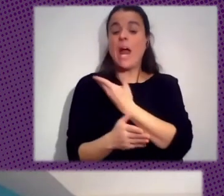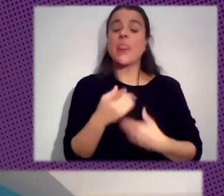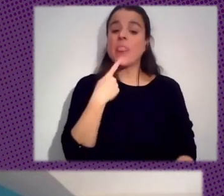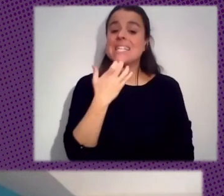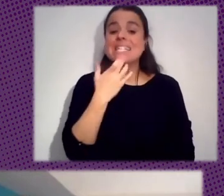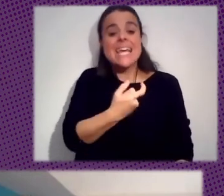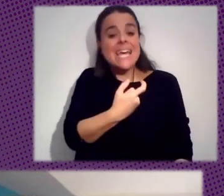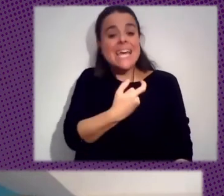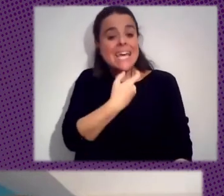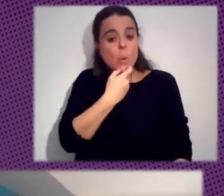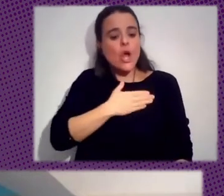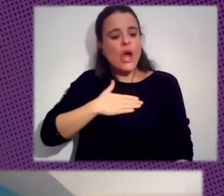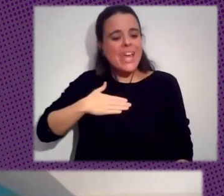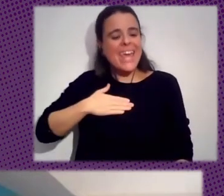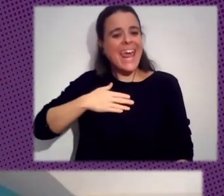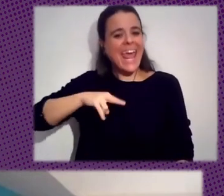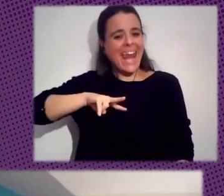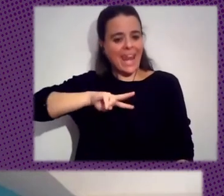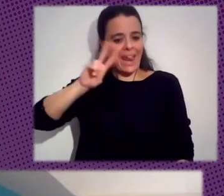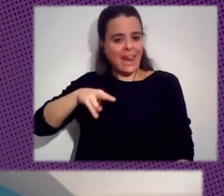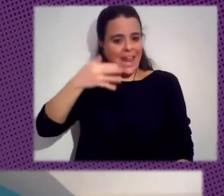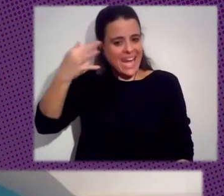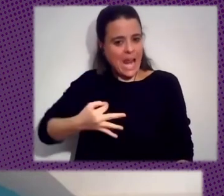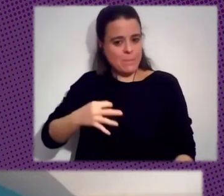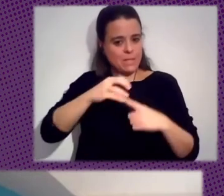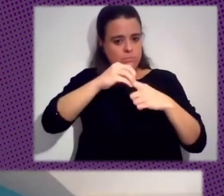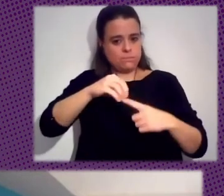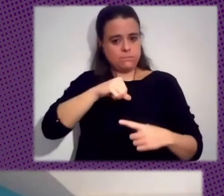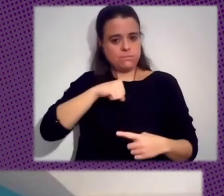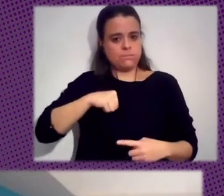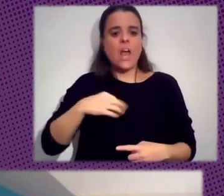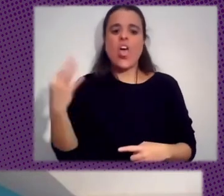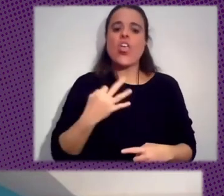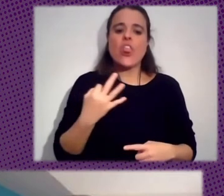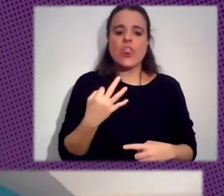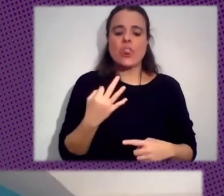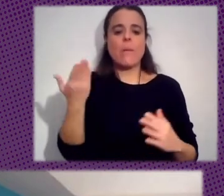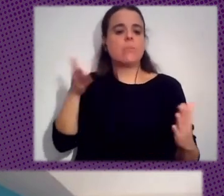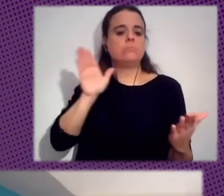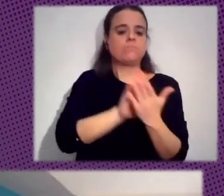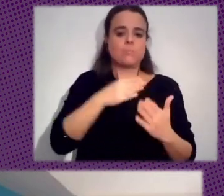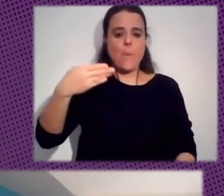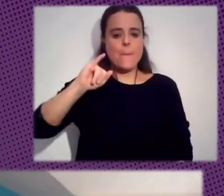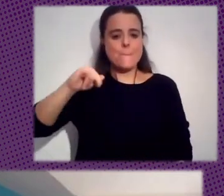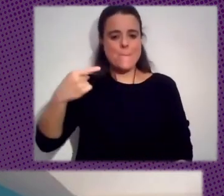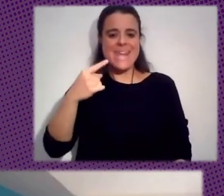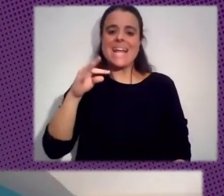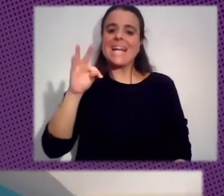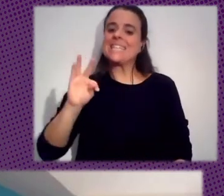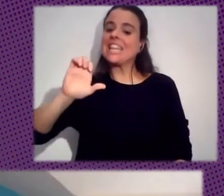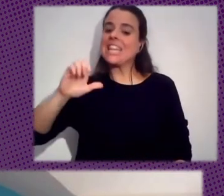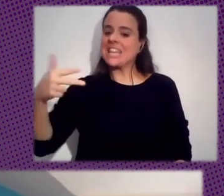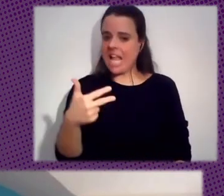Una Nación Soberana Debería Ser Frente A Big Tech Entonces Como Decía Renata La Idea De Que También Desde